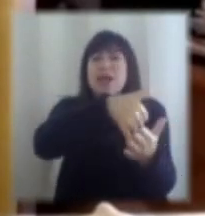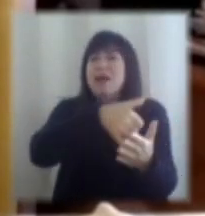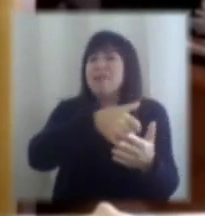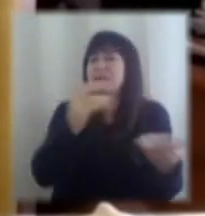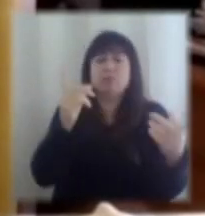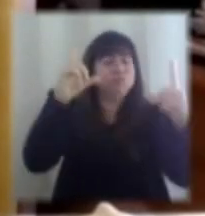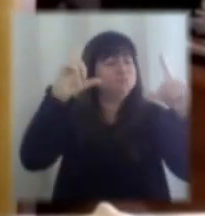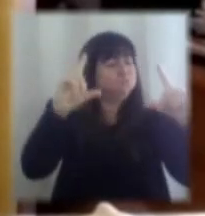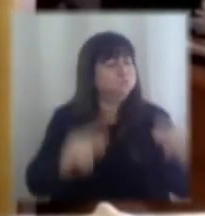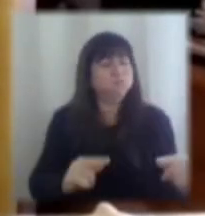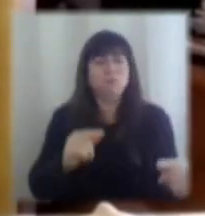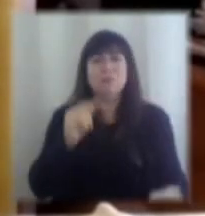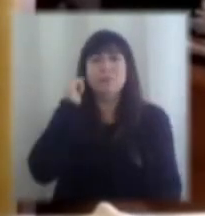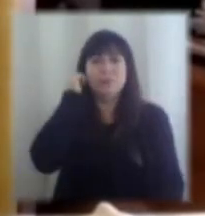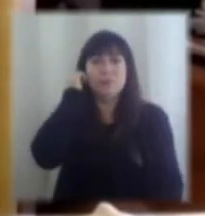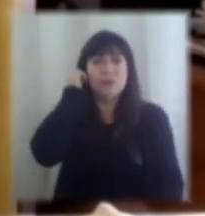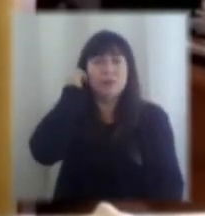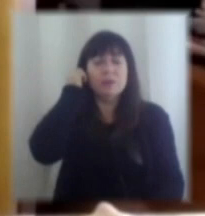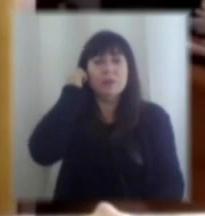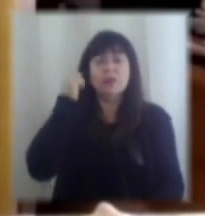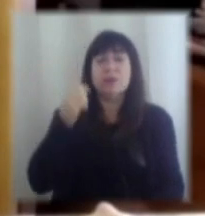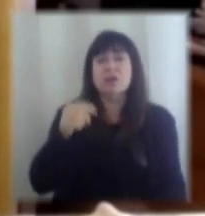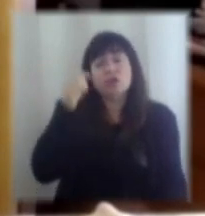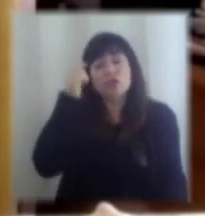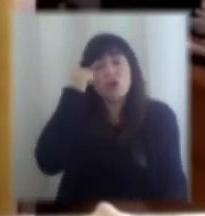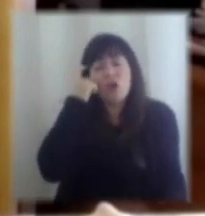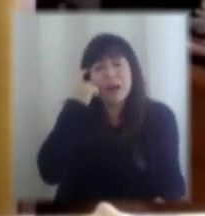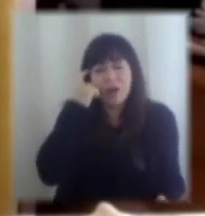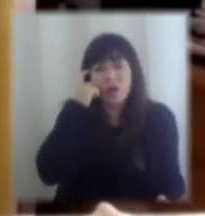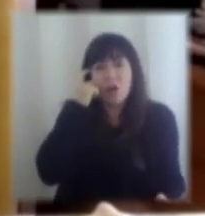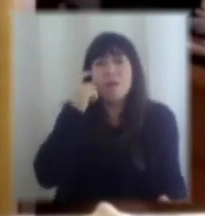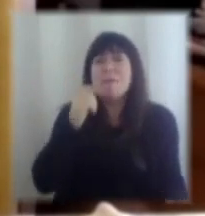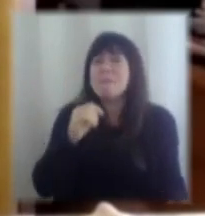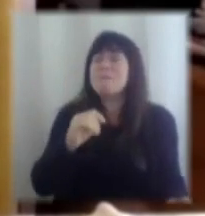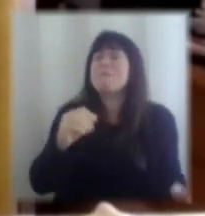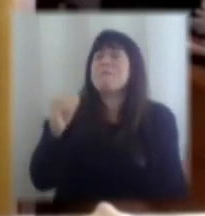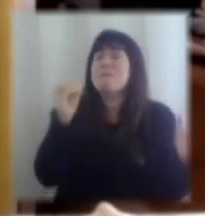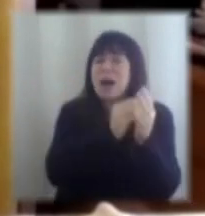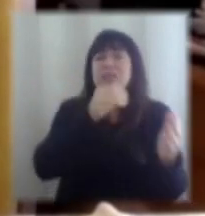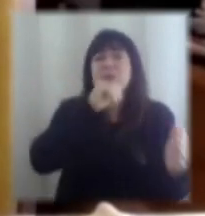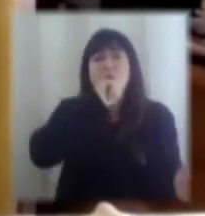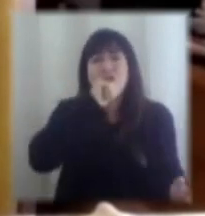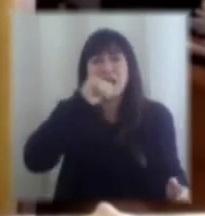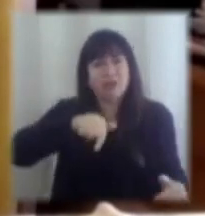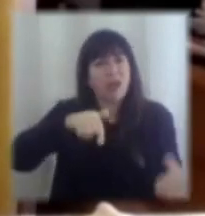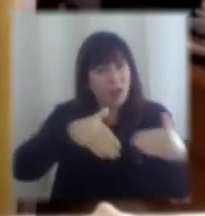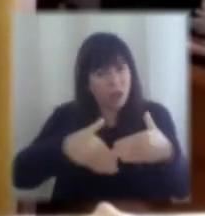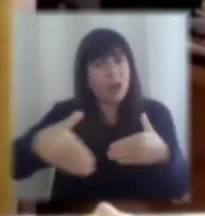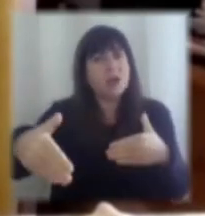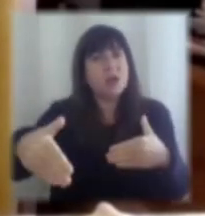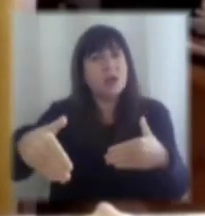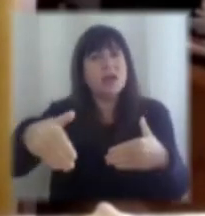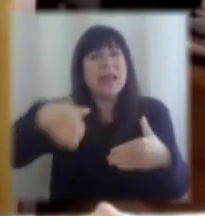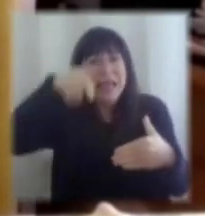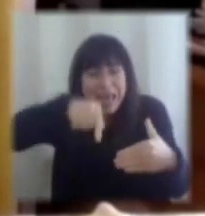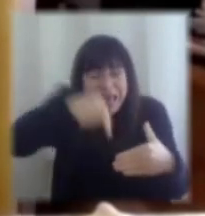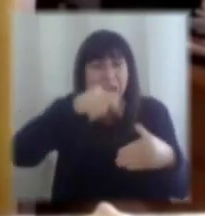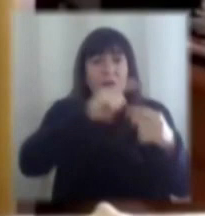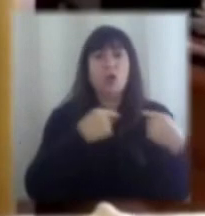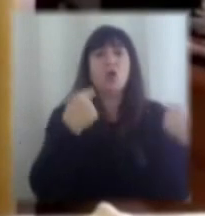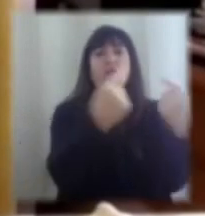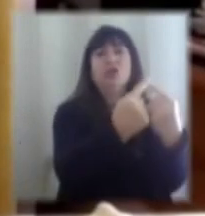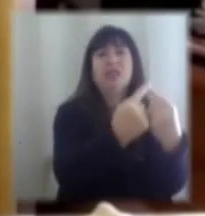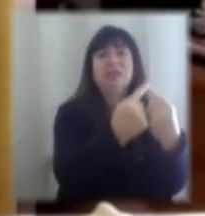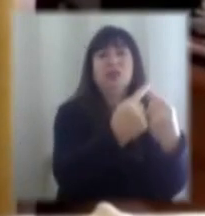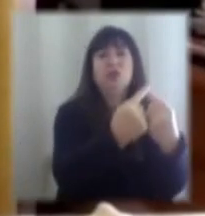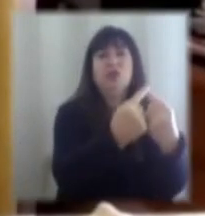disminuidos. Vamos a tener incrementos importantes de la pobreza. Entonces, yo creo que es fundamental entender que ese es el contexto en el cual vamos a estar